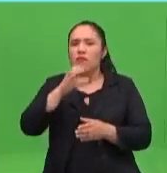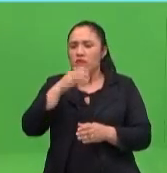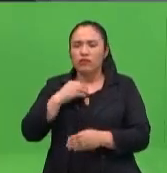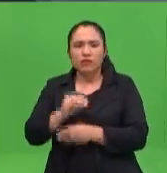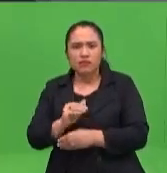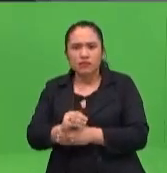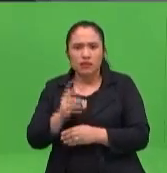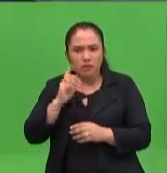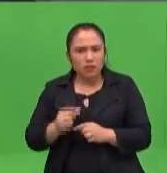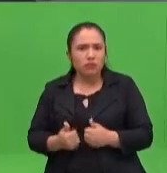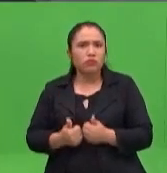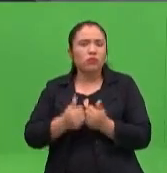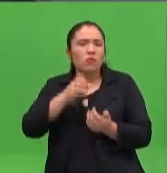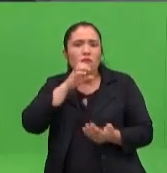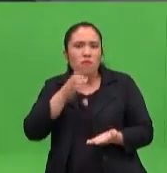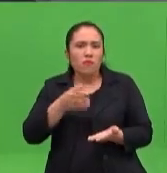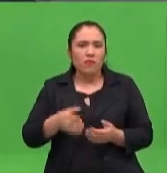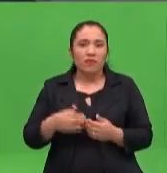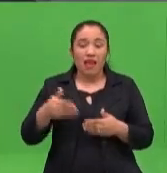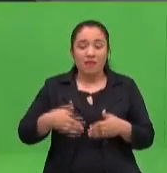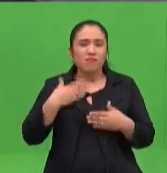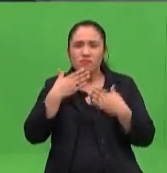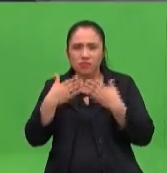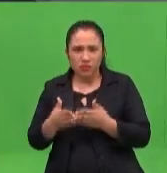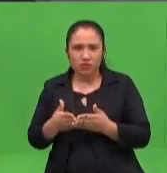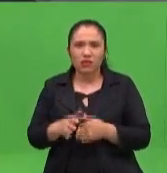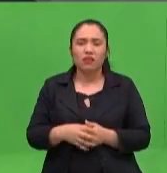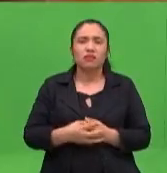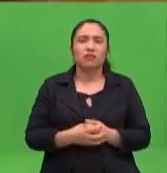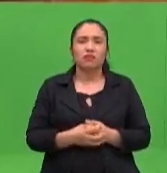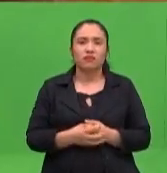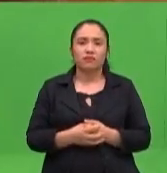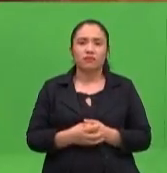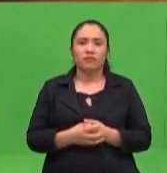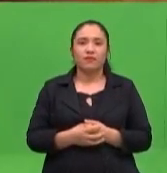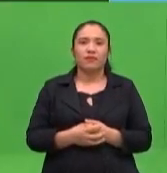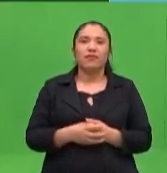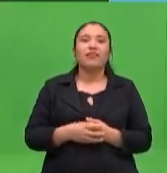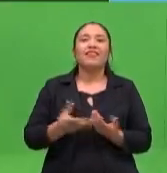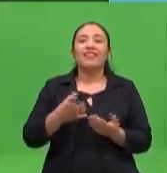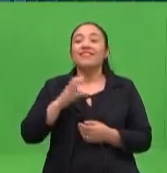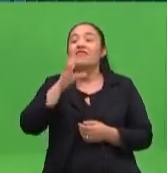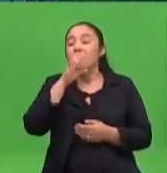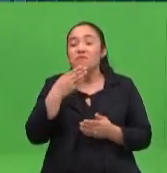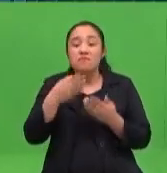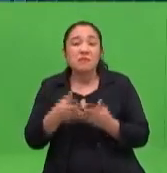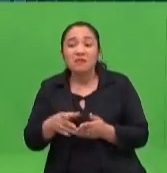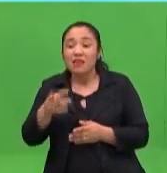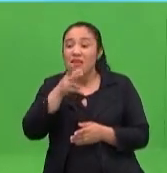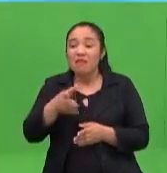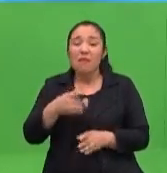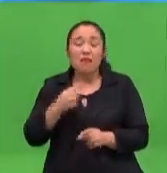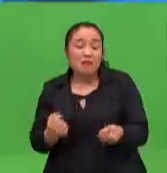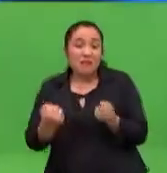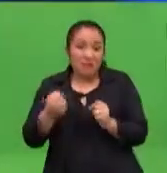Los procesos les precondiciono, ¿no? Ya se están estresando. No, no, no, para nada. Cuando se